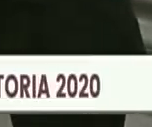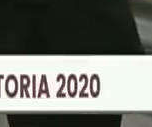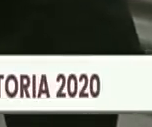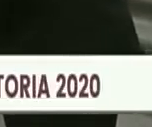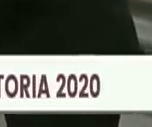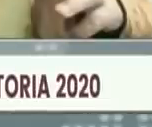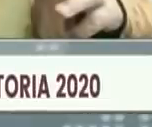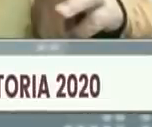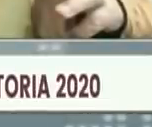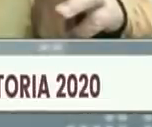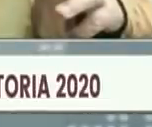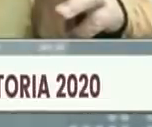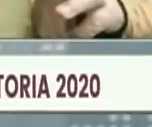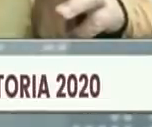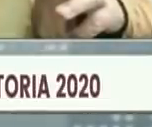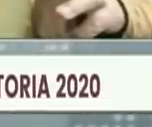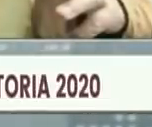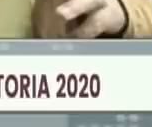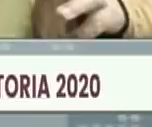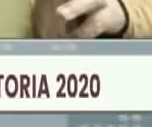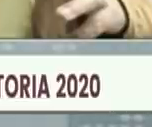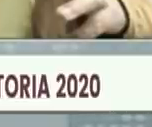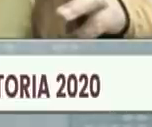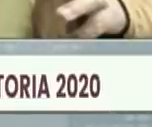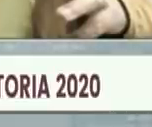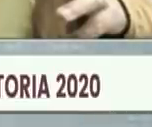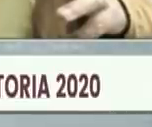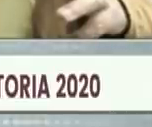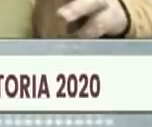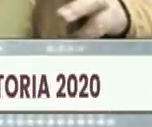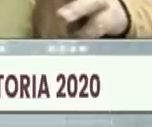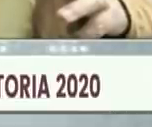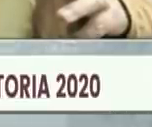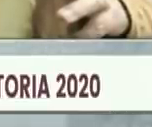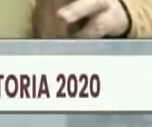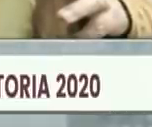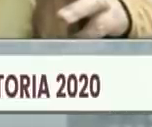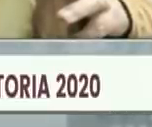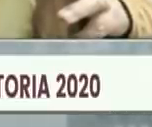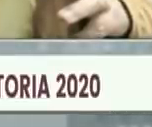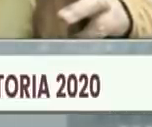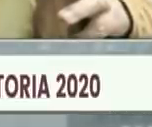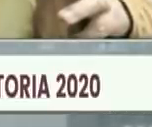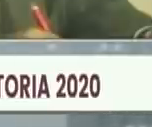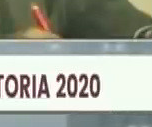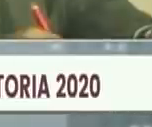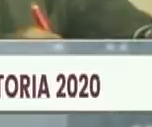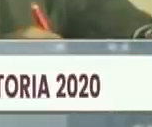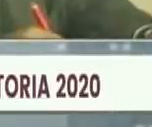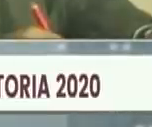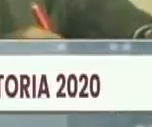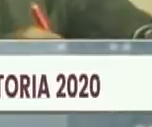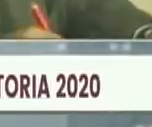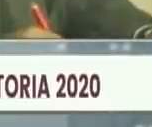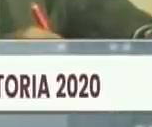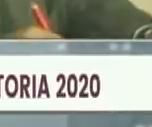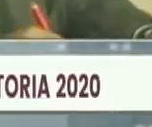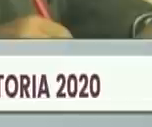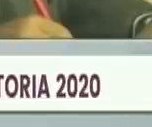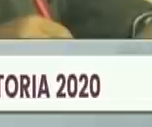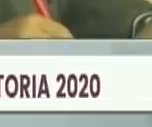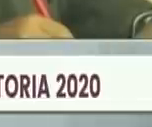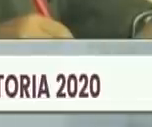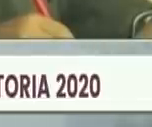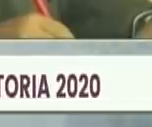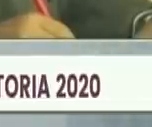ovacionado Manuel Carrero Murillo ganador del premio nacional de historia titular jubilado